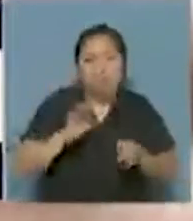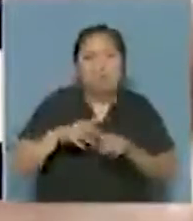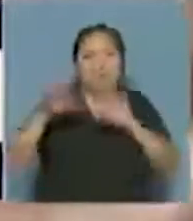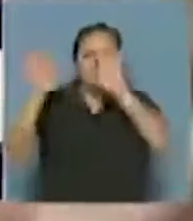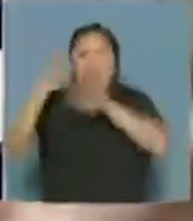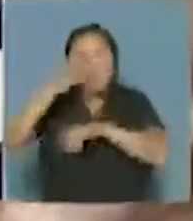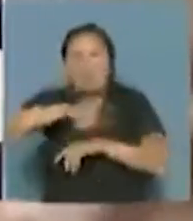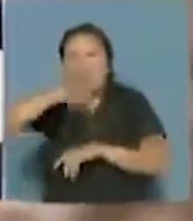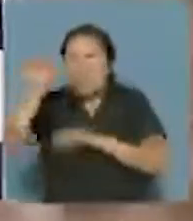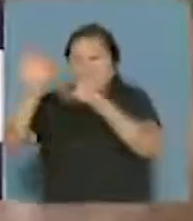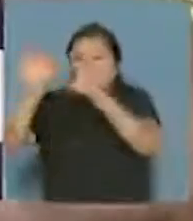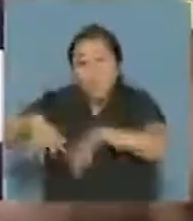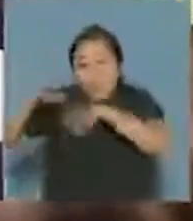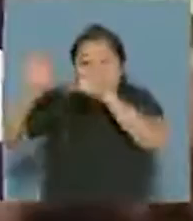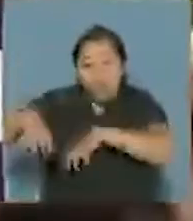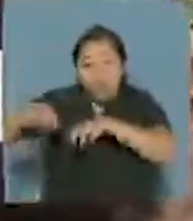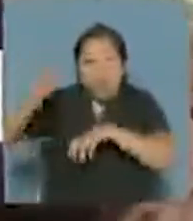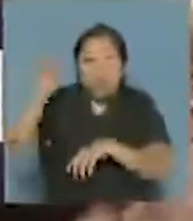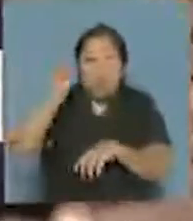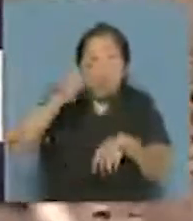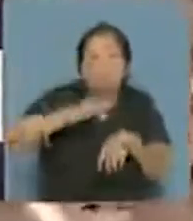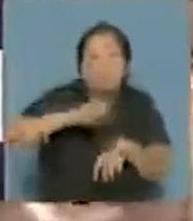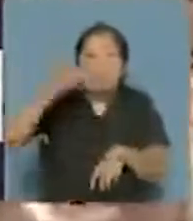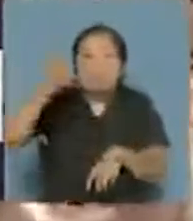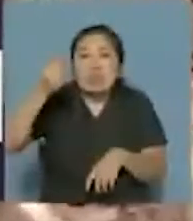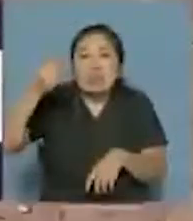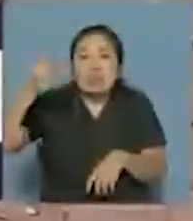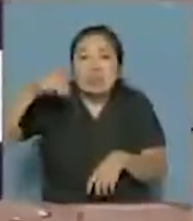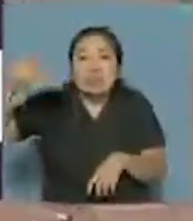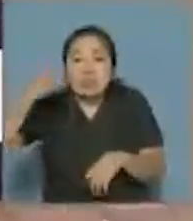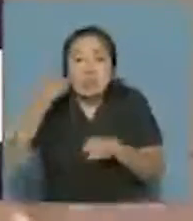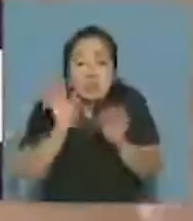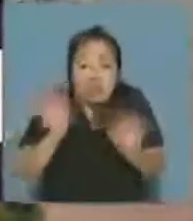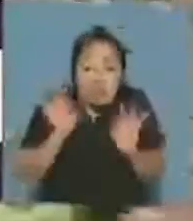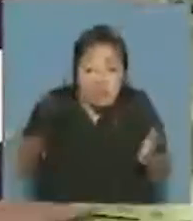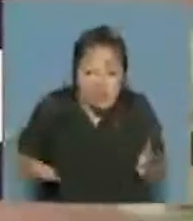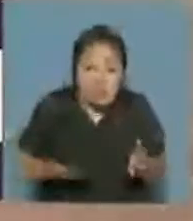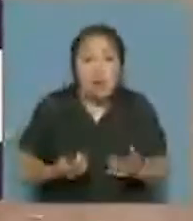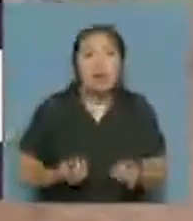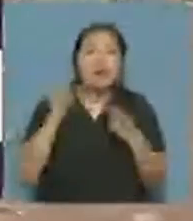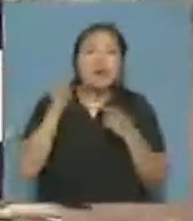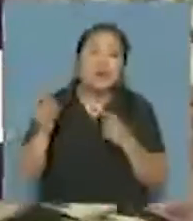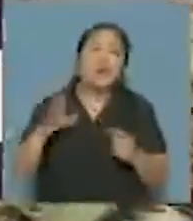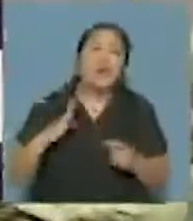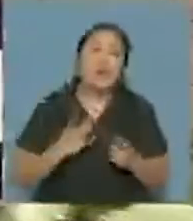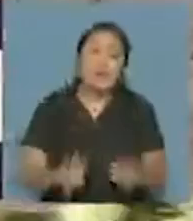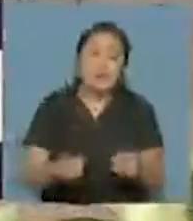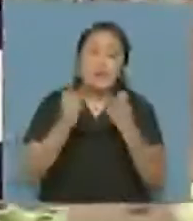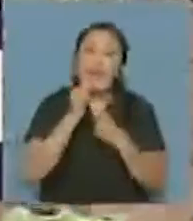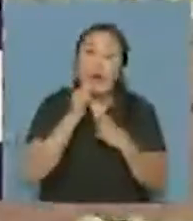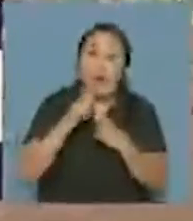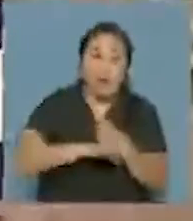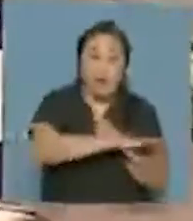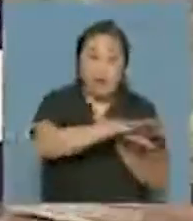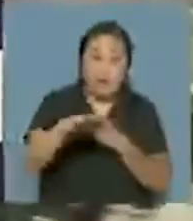de los 6 milímetros donde llovió, 6 milímetros, que bueno, no basta para la necesidad por ahí climática que necesita